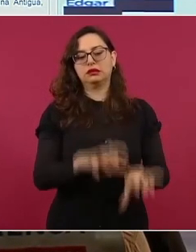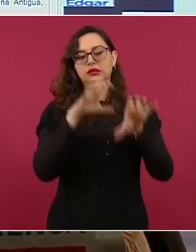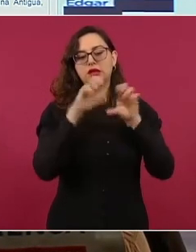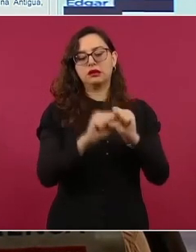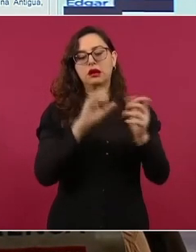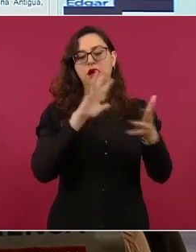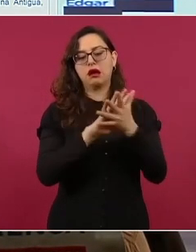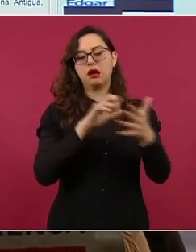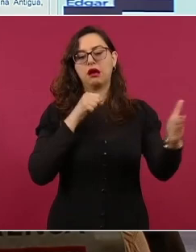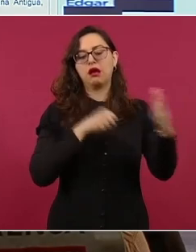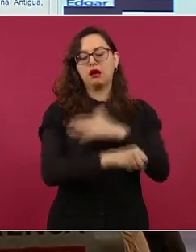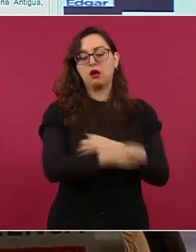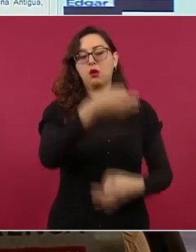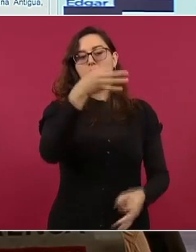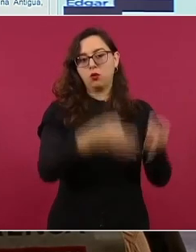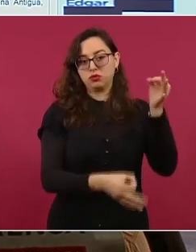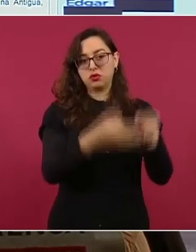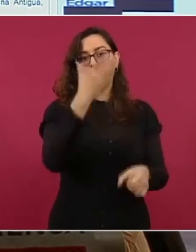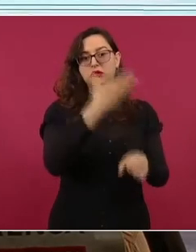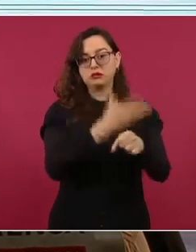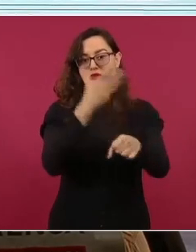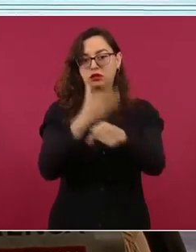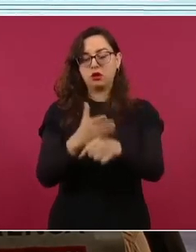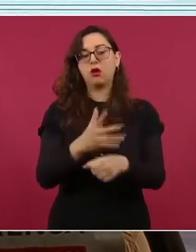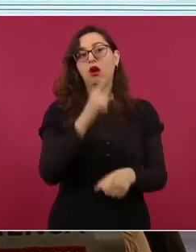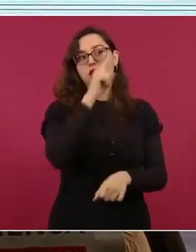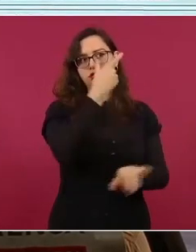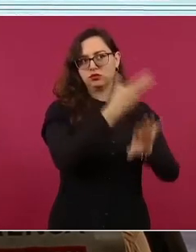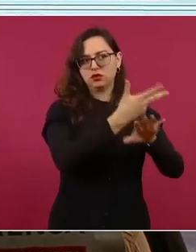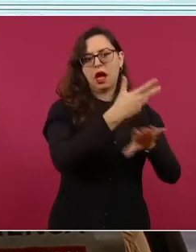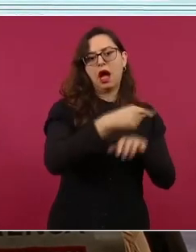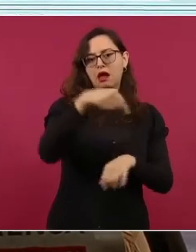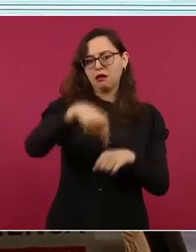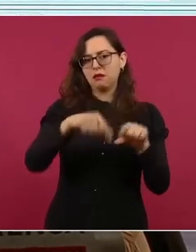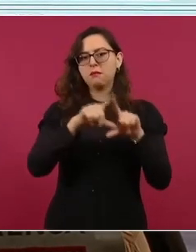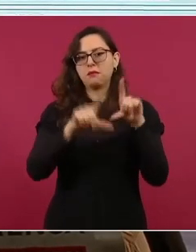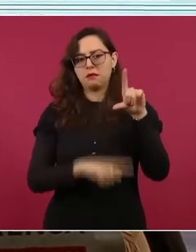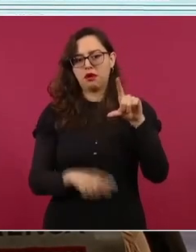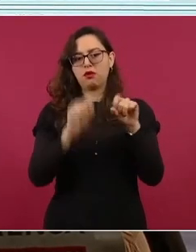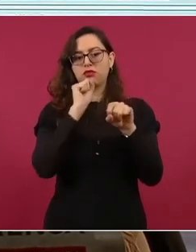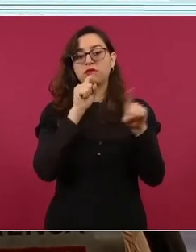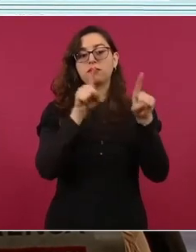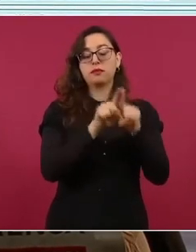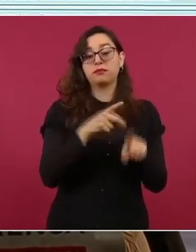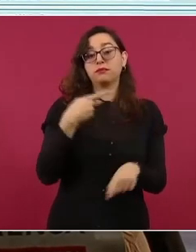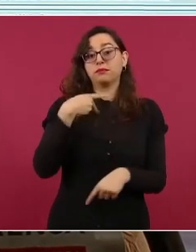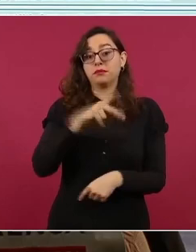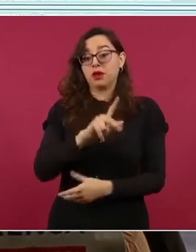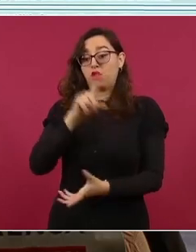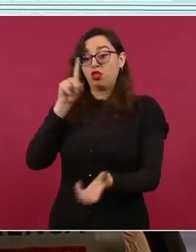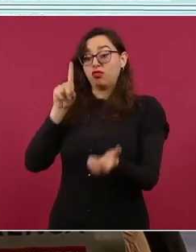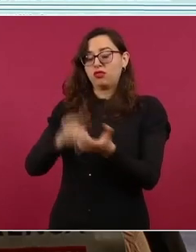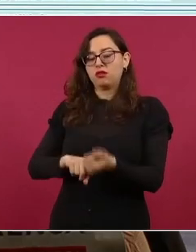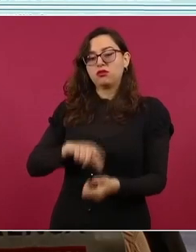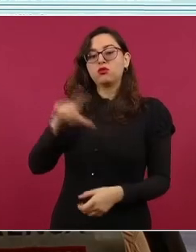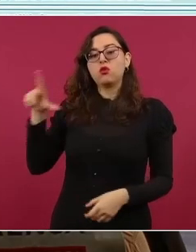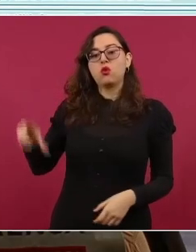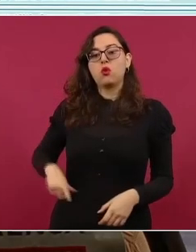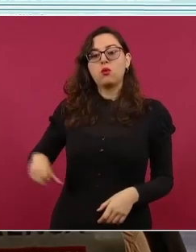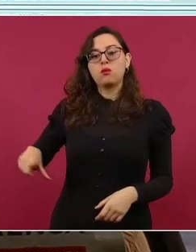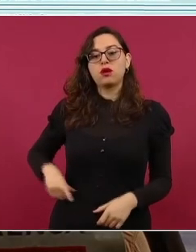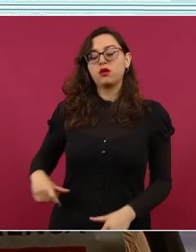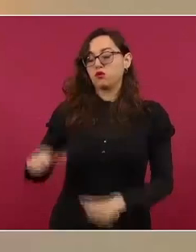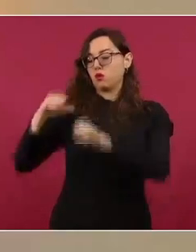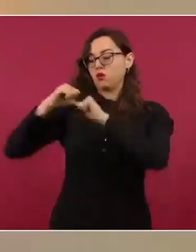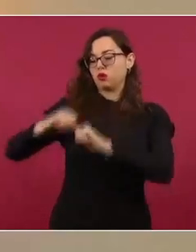también en nuestro país. Siguiente. Estos fueron los principales mandos en la época de García Luna,